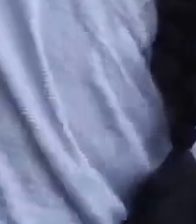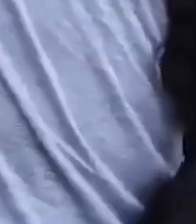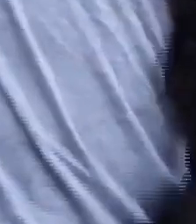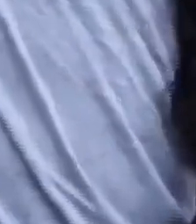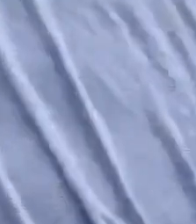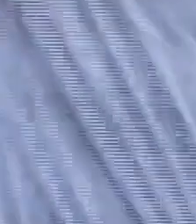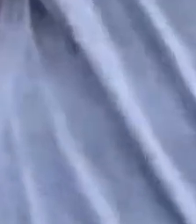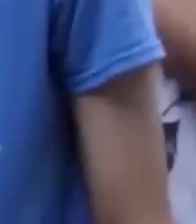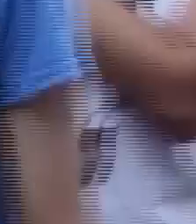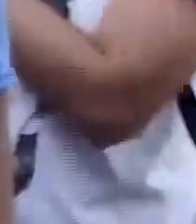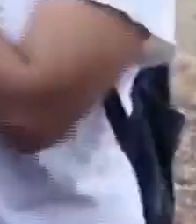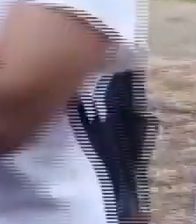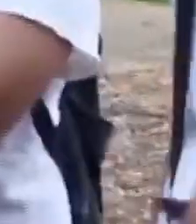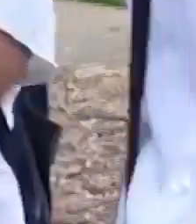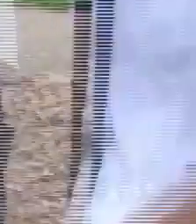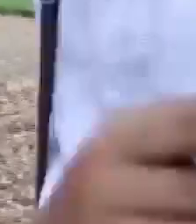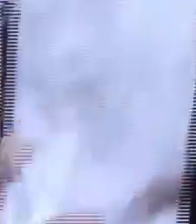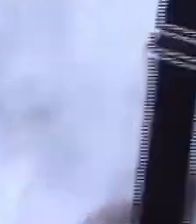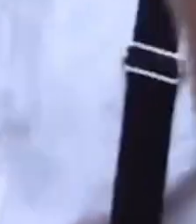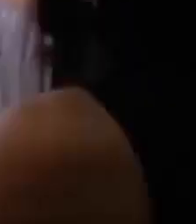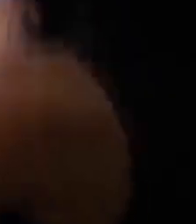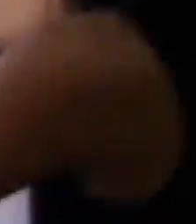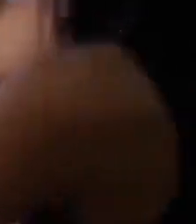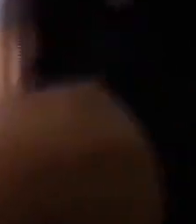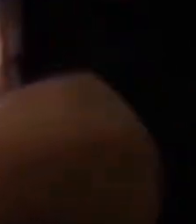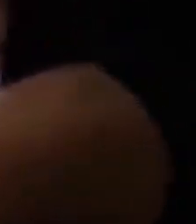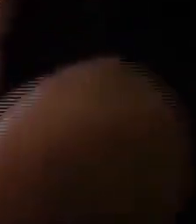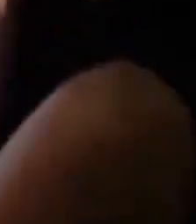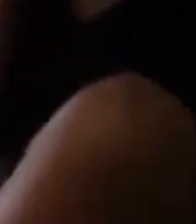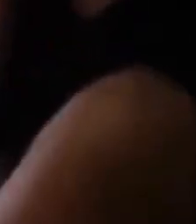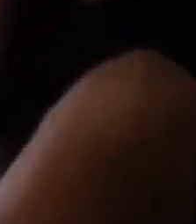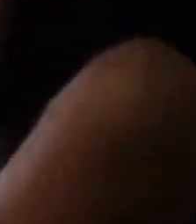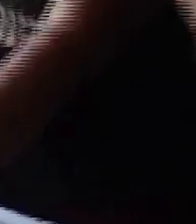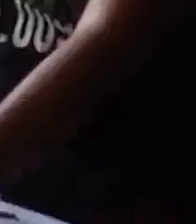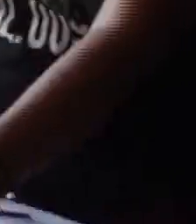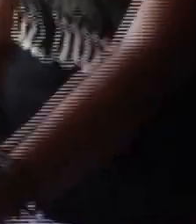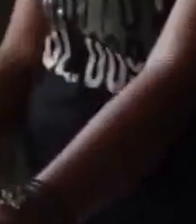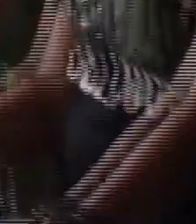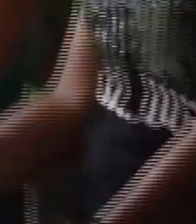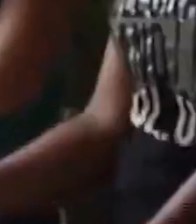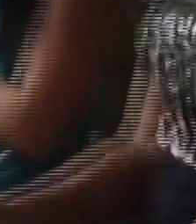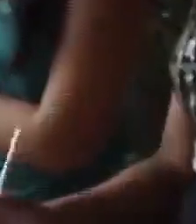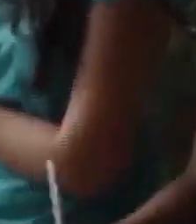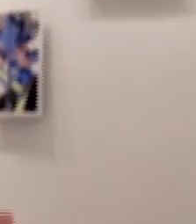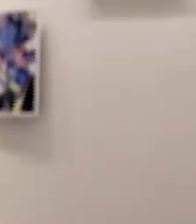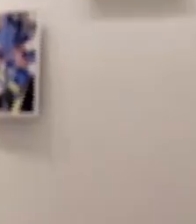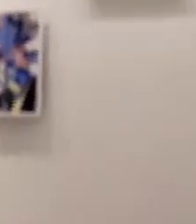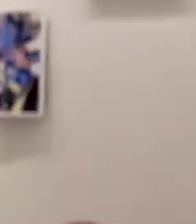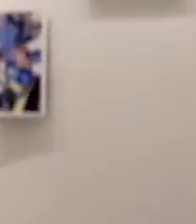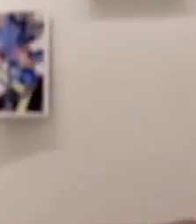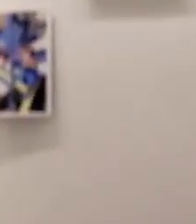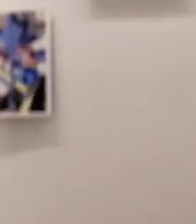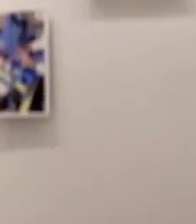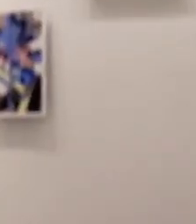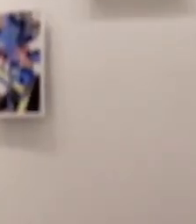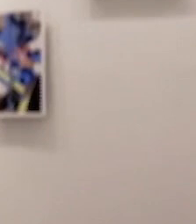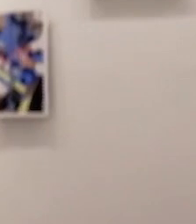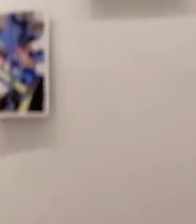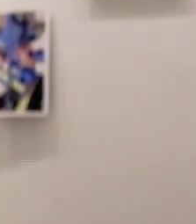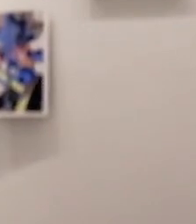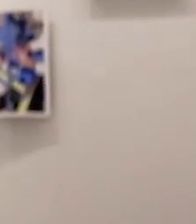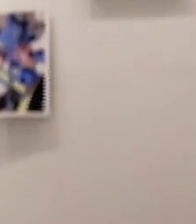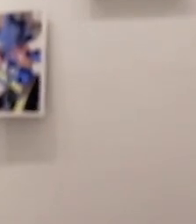ecuatorianos nos muestran sus cortos y nos explican cómo vieron la luz. La conexión más que nada que hubo entre cada